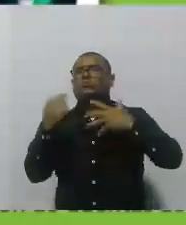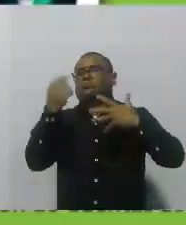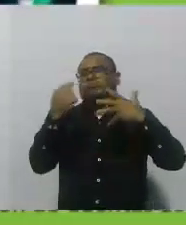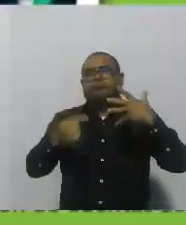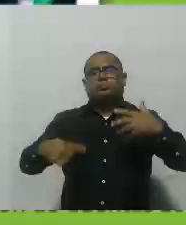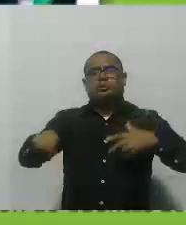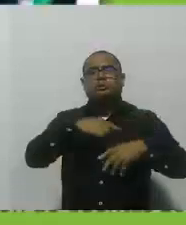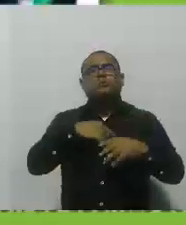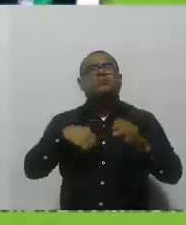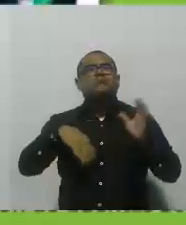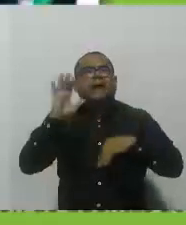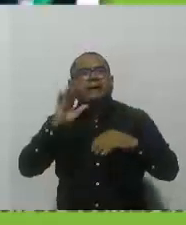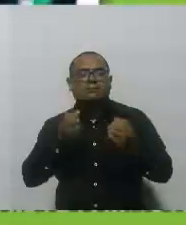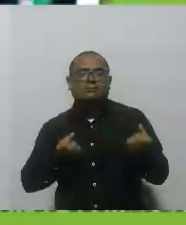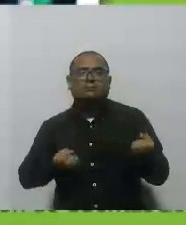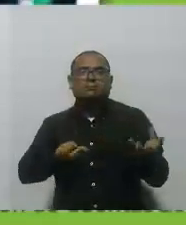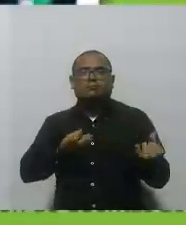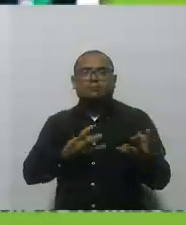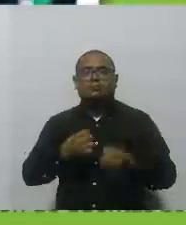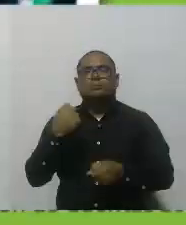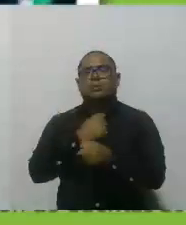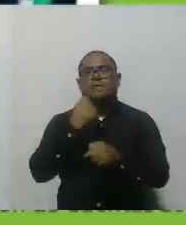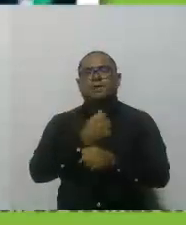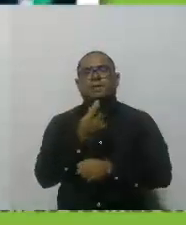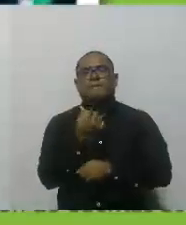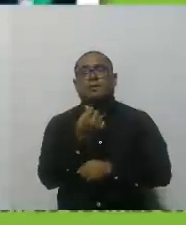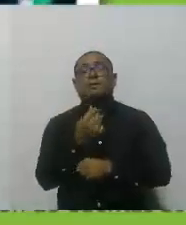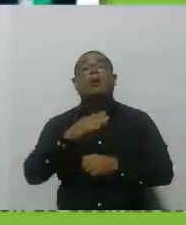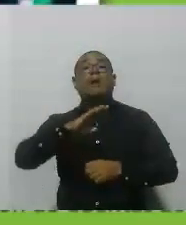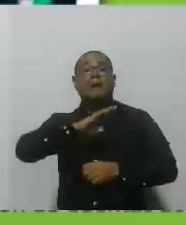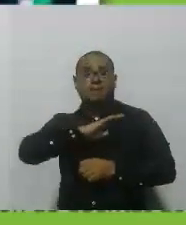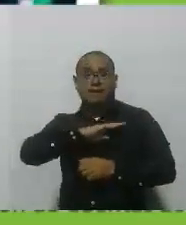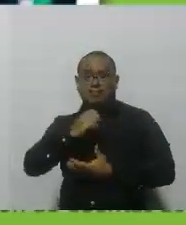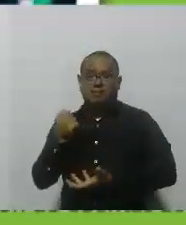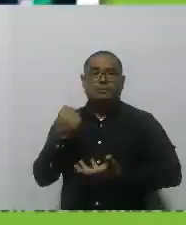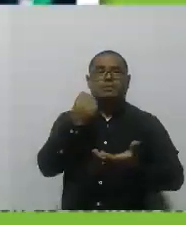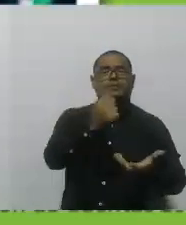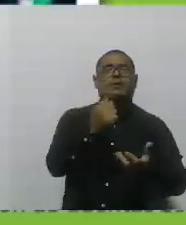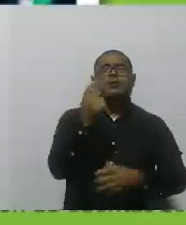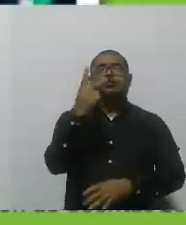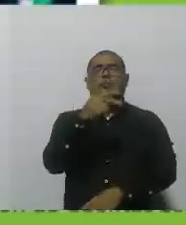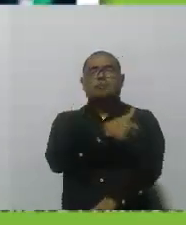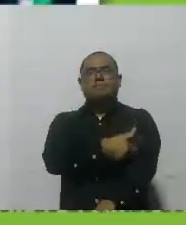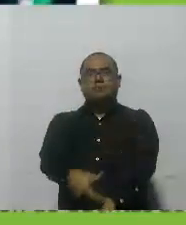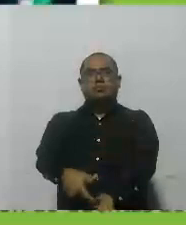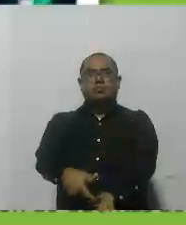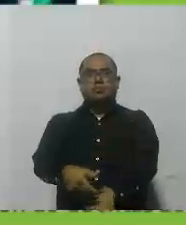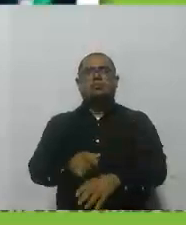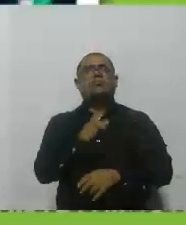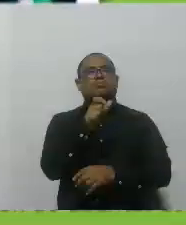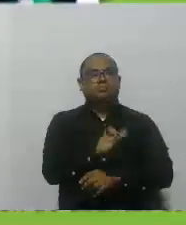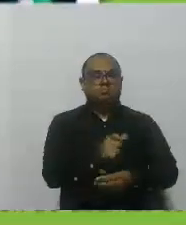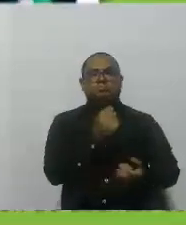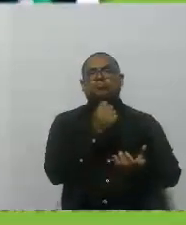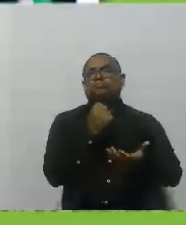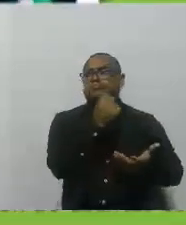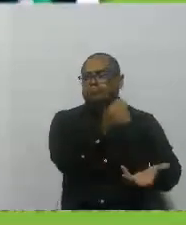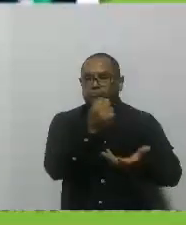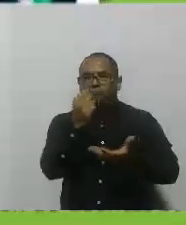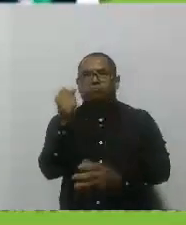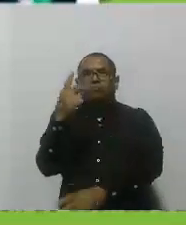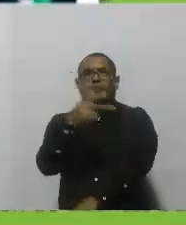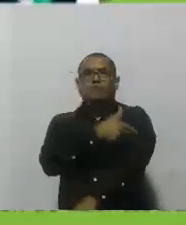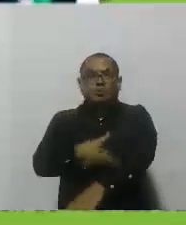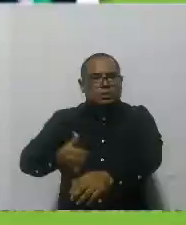generación de ingreso. El alcalde dispuso un capital semilla de dos millones de pesos para las unidades productivas.